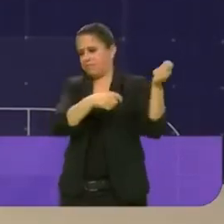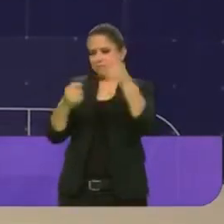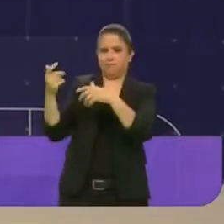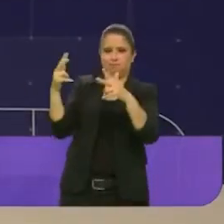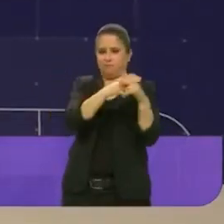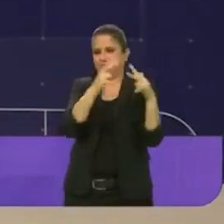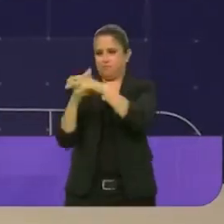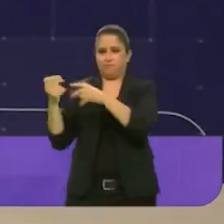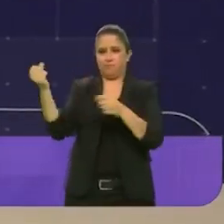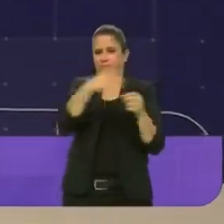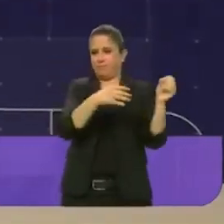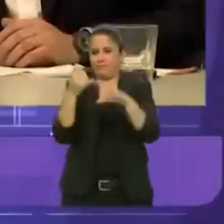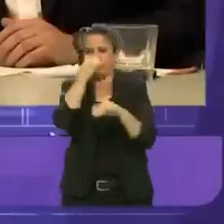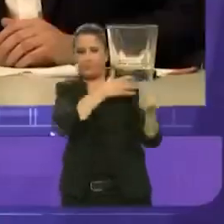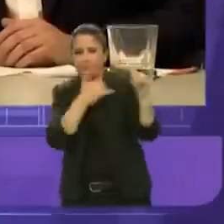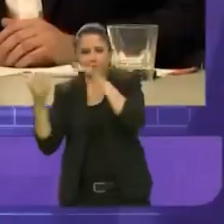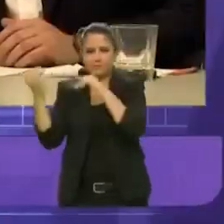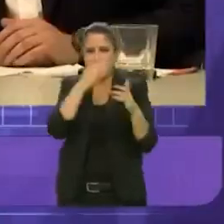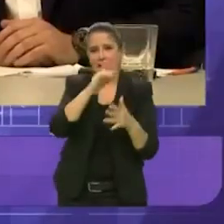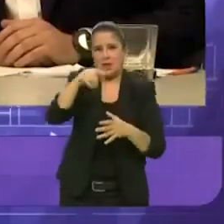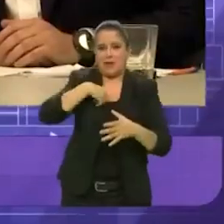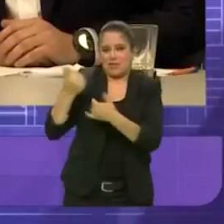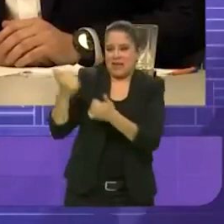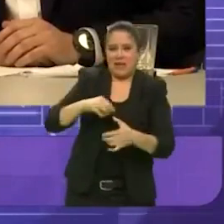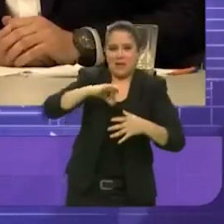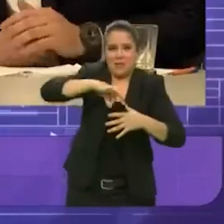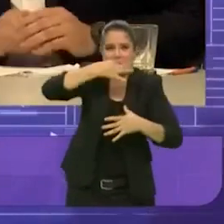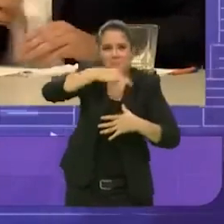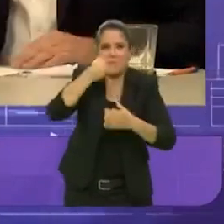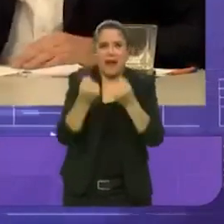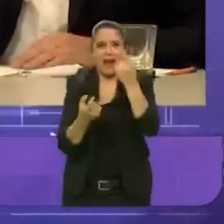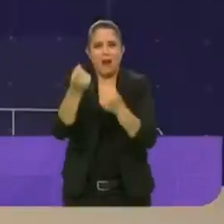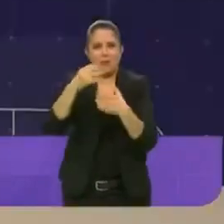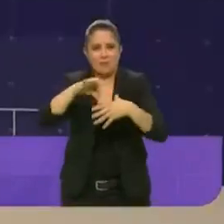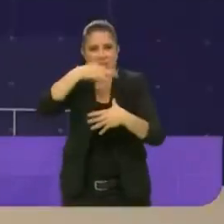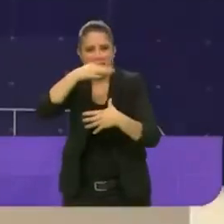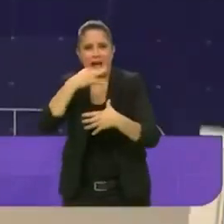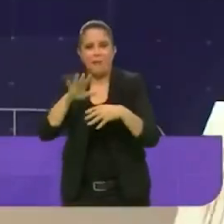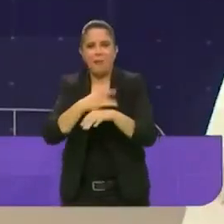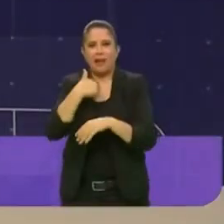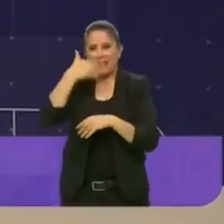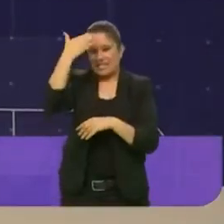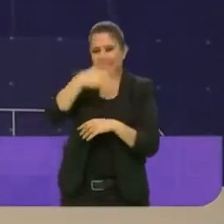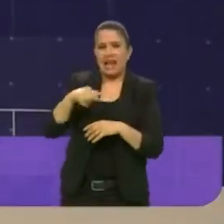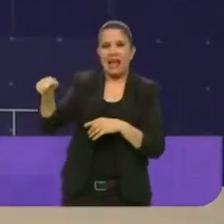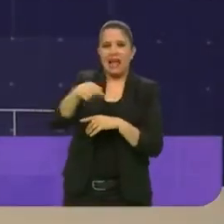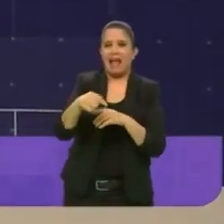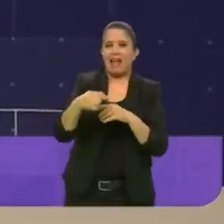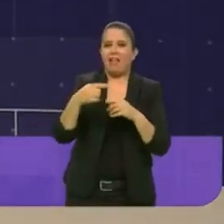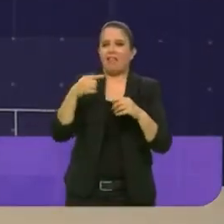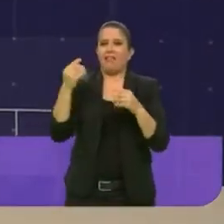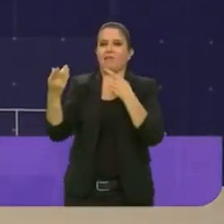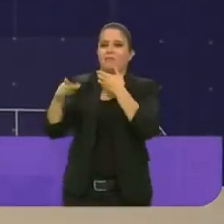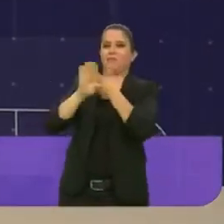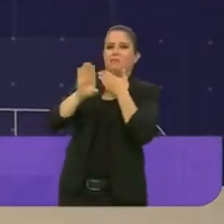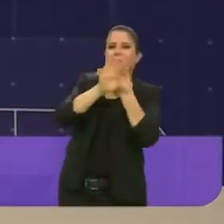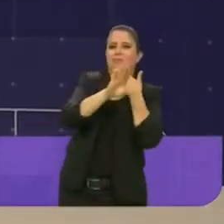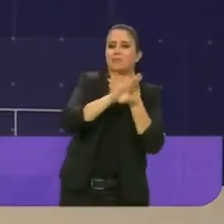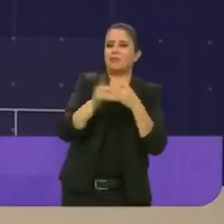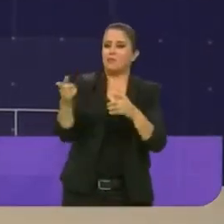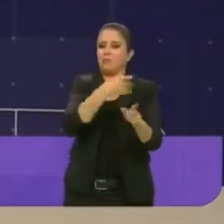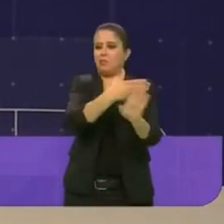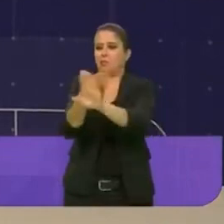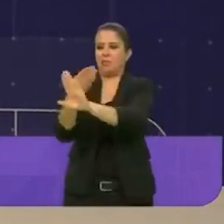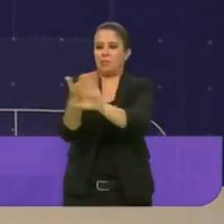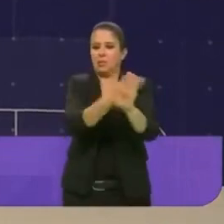en el cine. Yo me traje hasta mis palomitas porque ya sabía que no iban a querer discutir conmigo. Con la gente seria no quieren discutir,